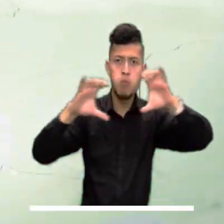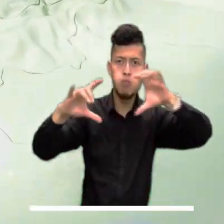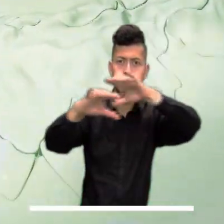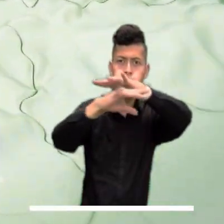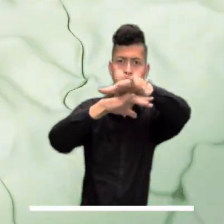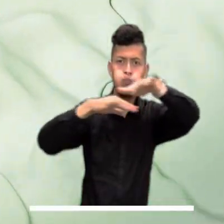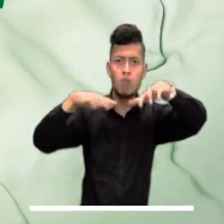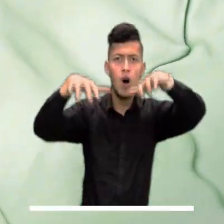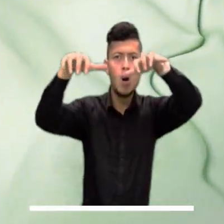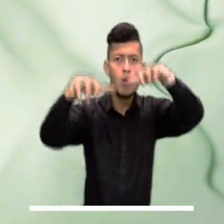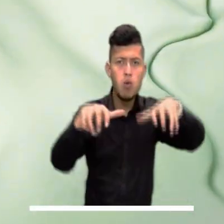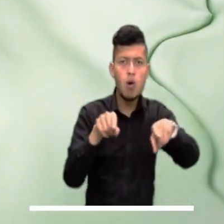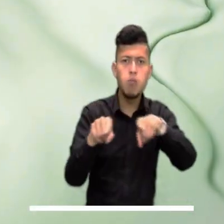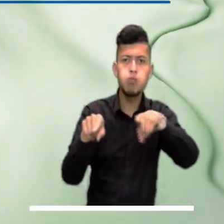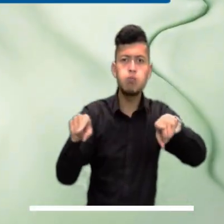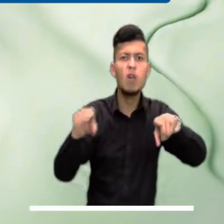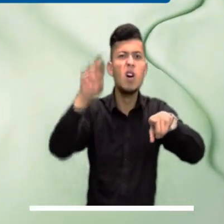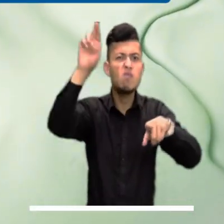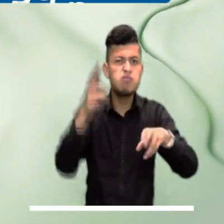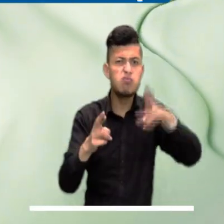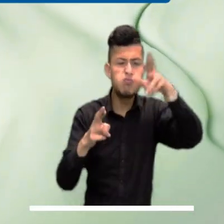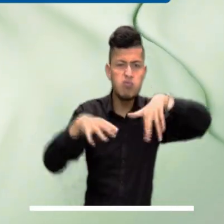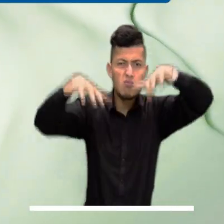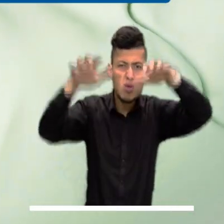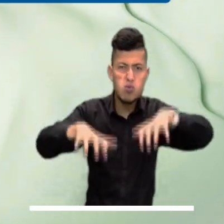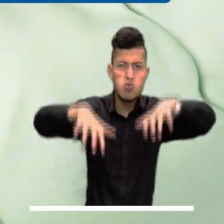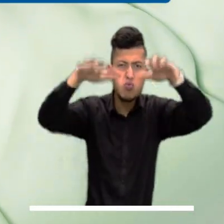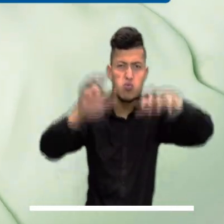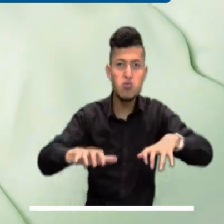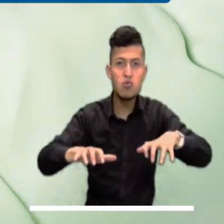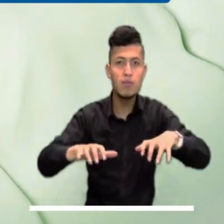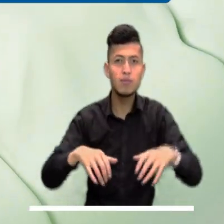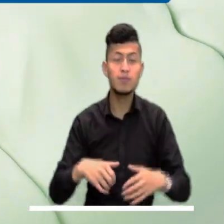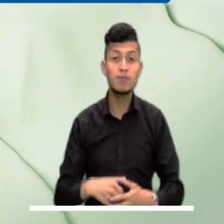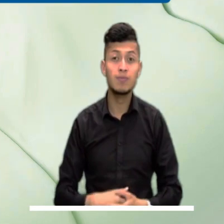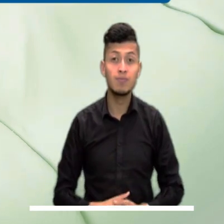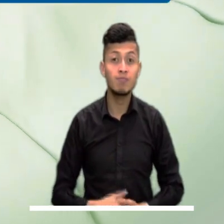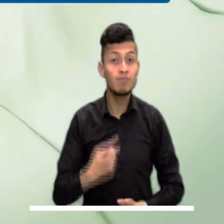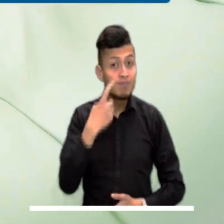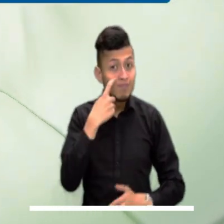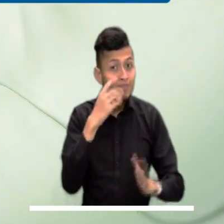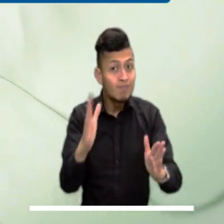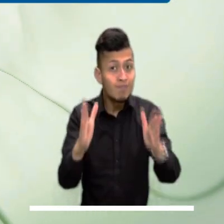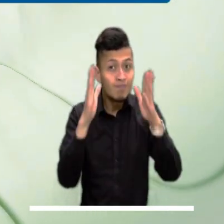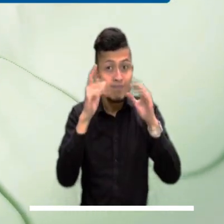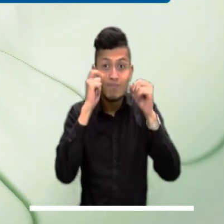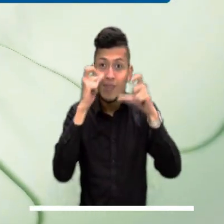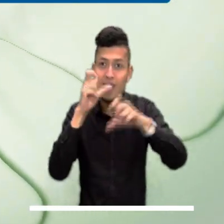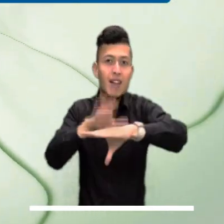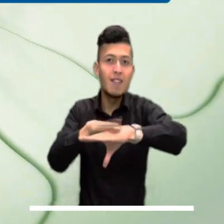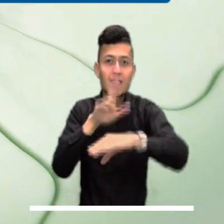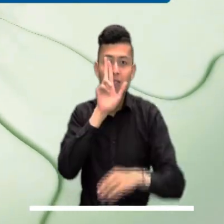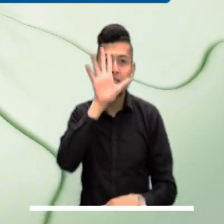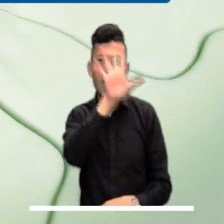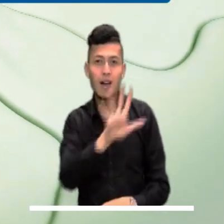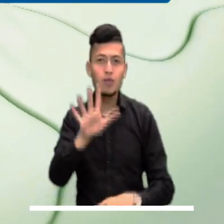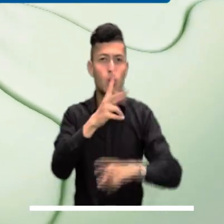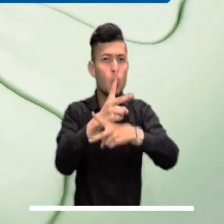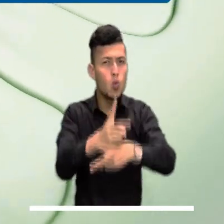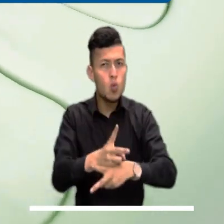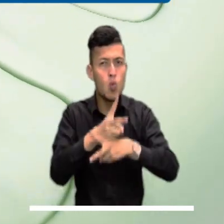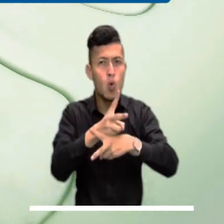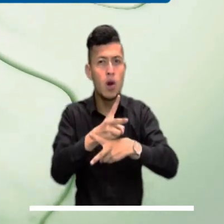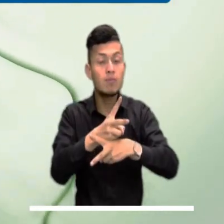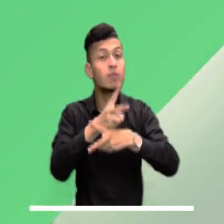En la capital del país tendremos cielo cubierto y presencia de algunas lluvias acompañadas de tormentas eléctricas. Mucha